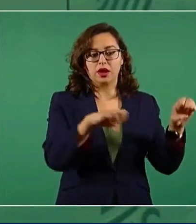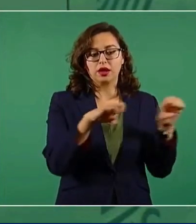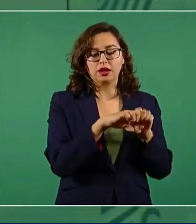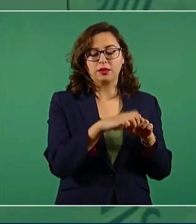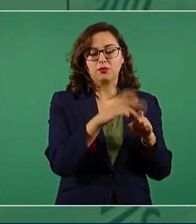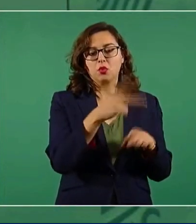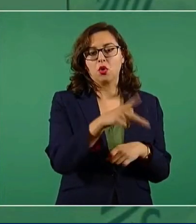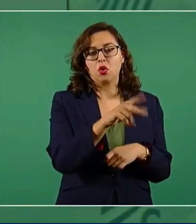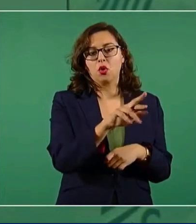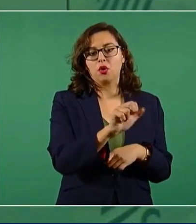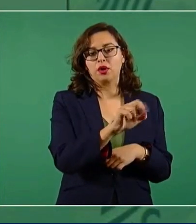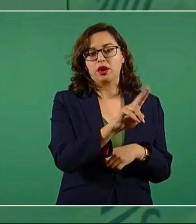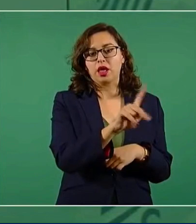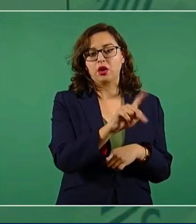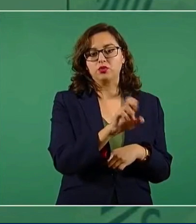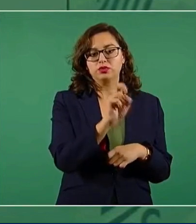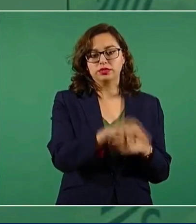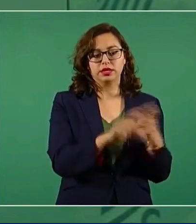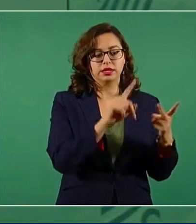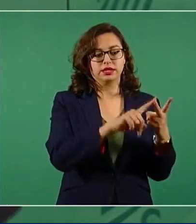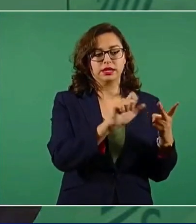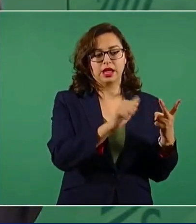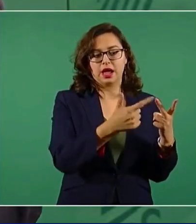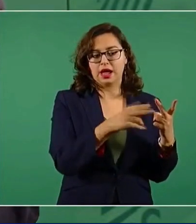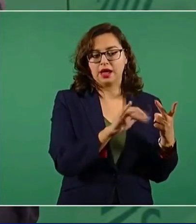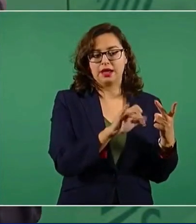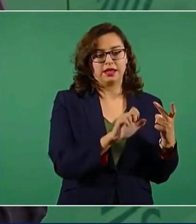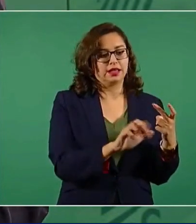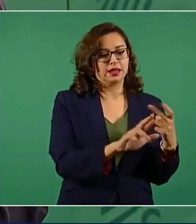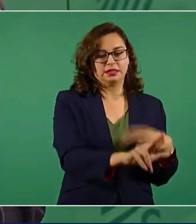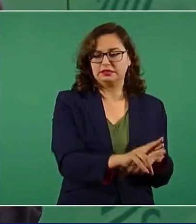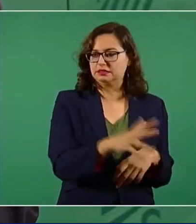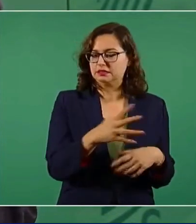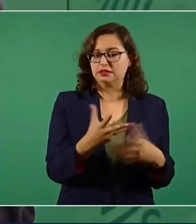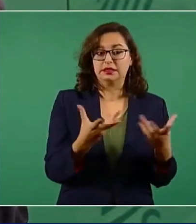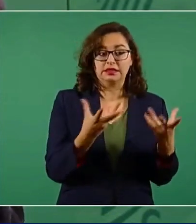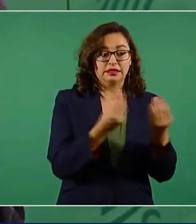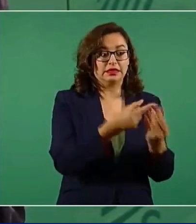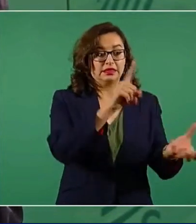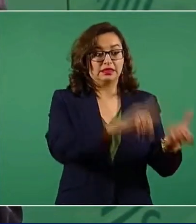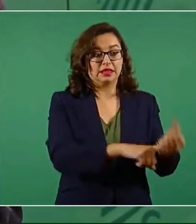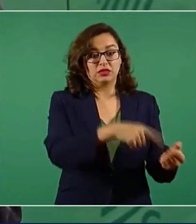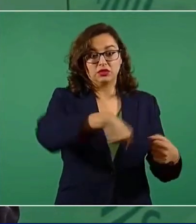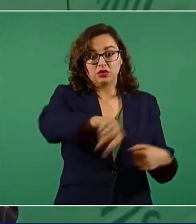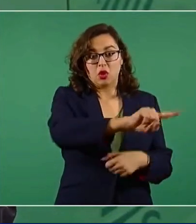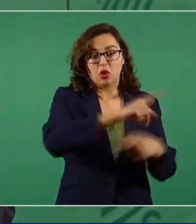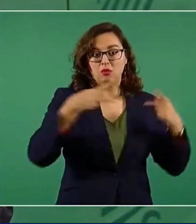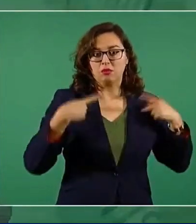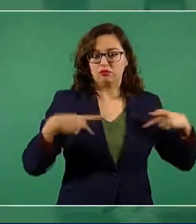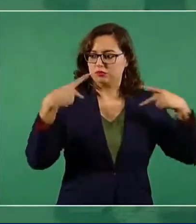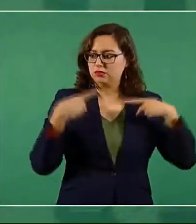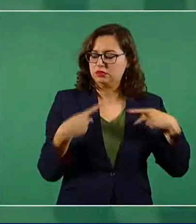defendiendo la